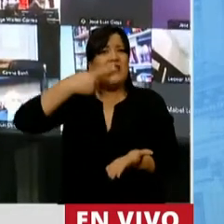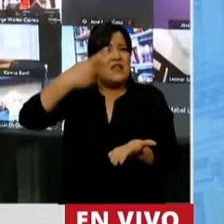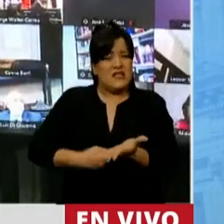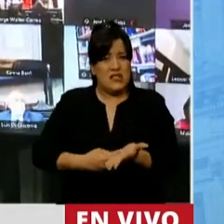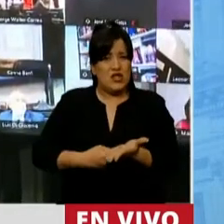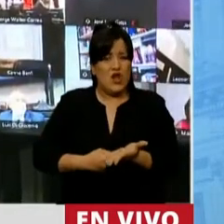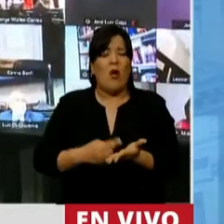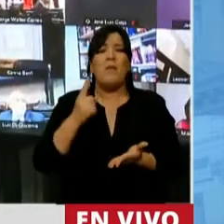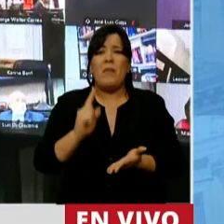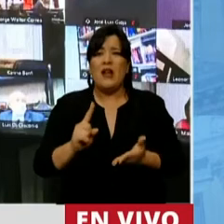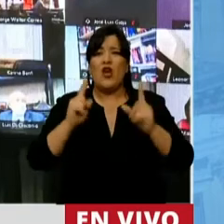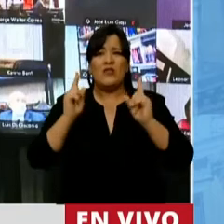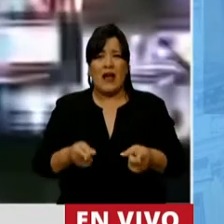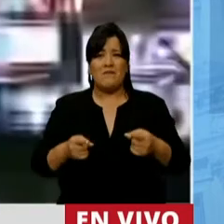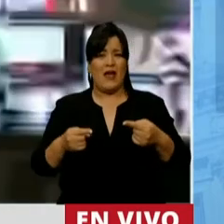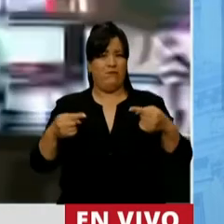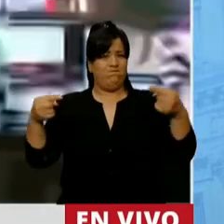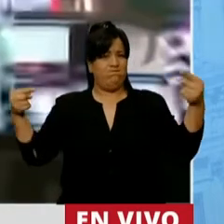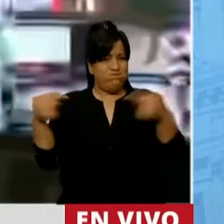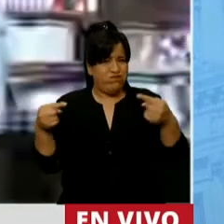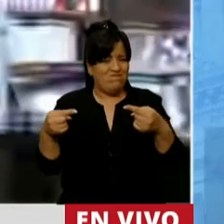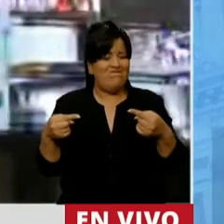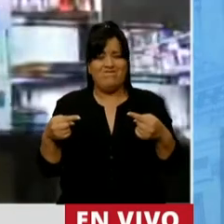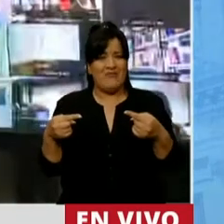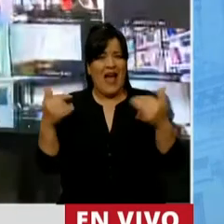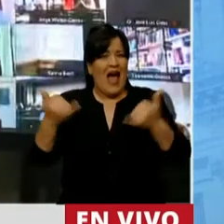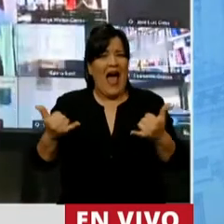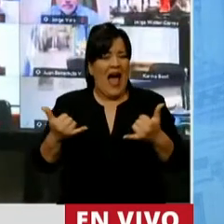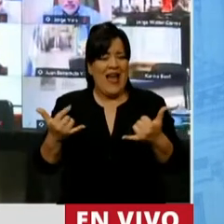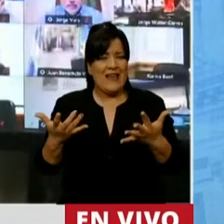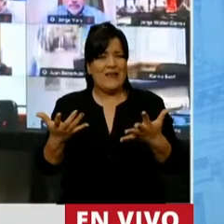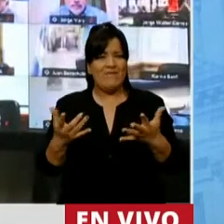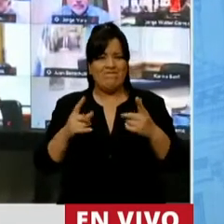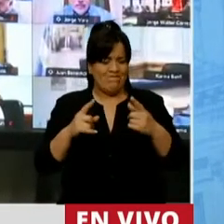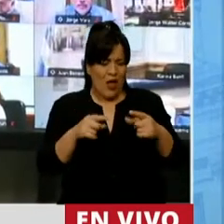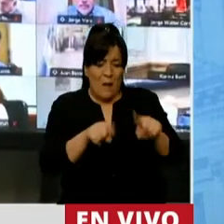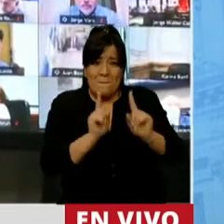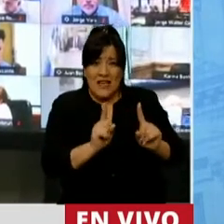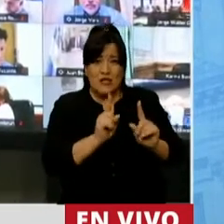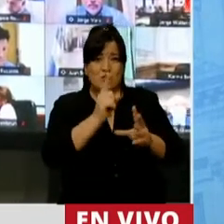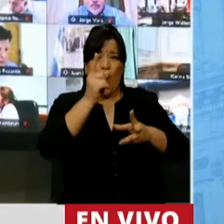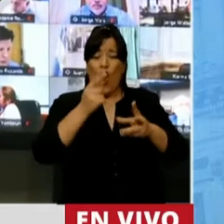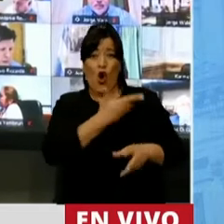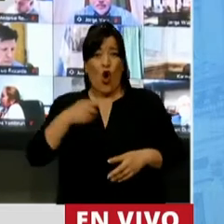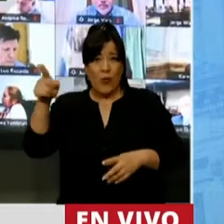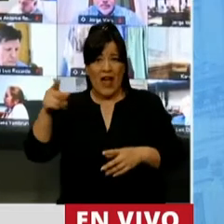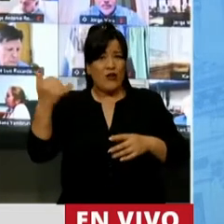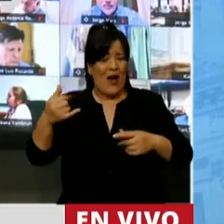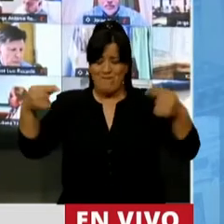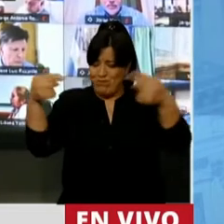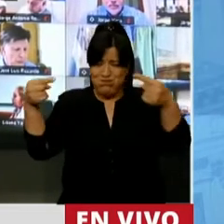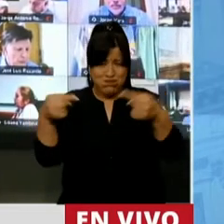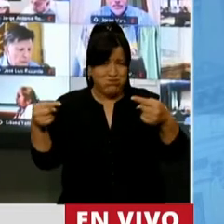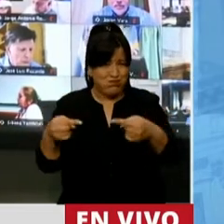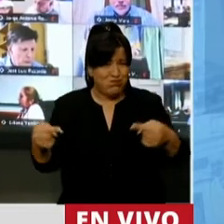inconsistencias, las incongruencias y las contradicciones del gobierno. Por eso yo